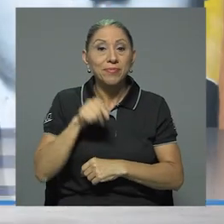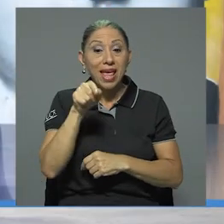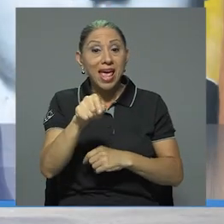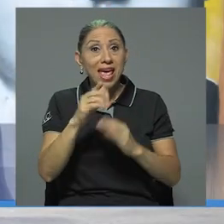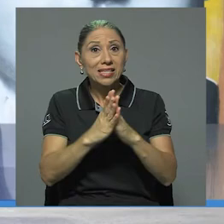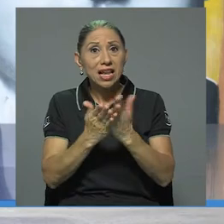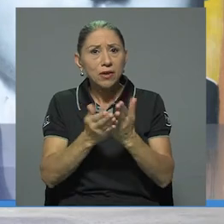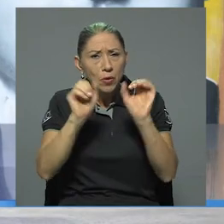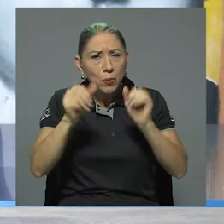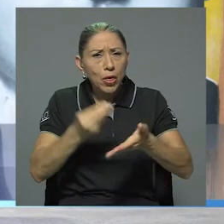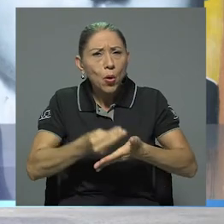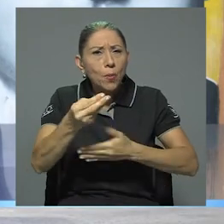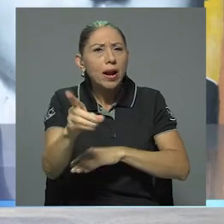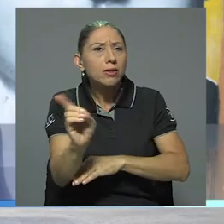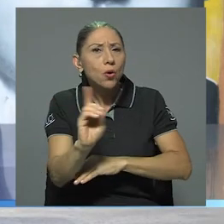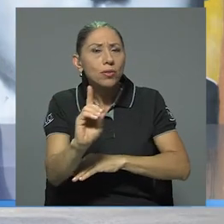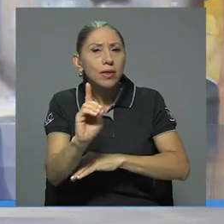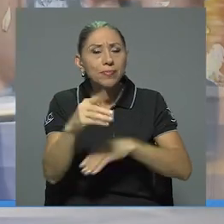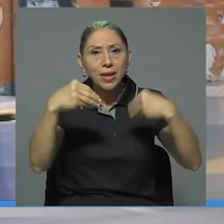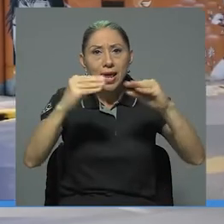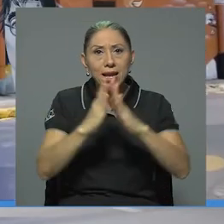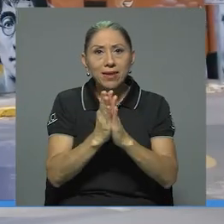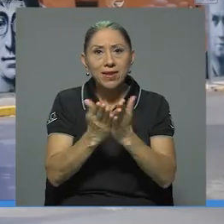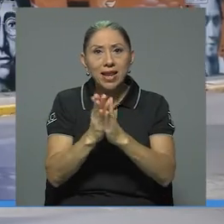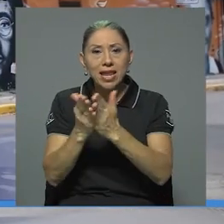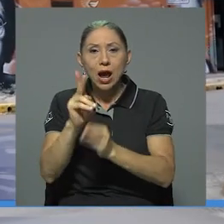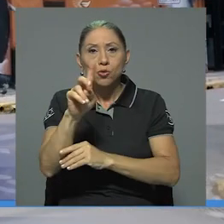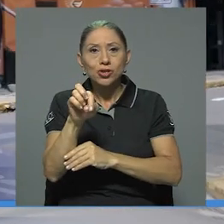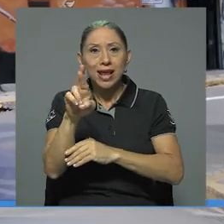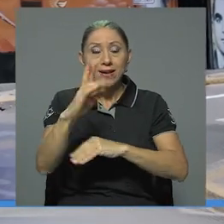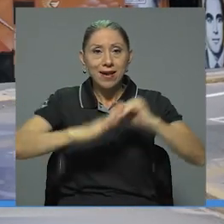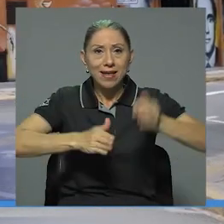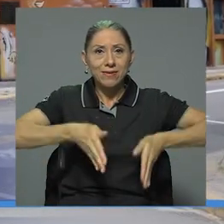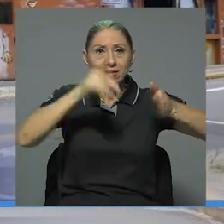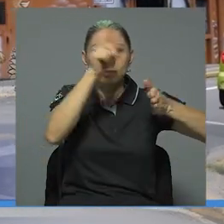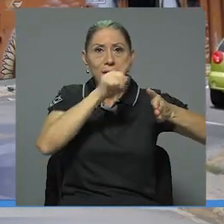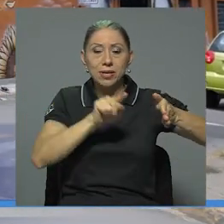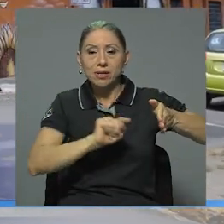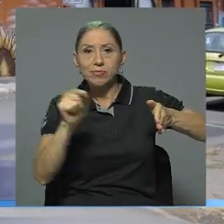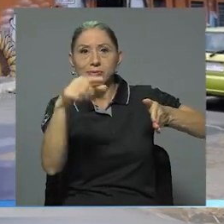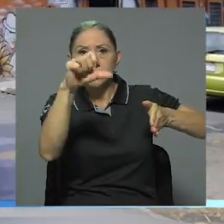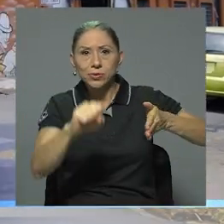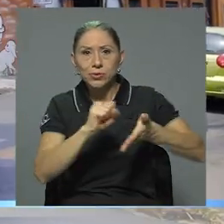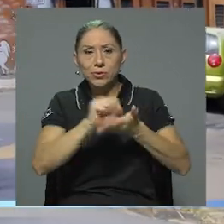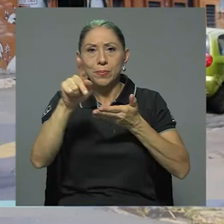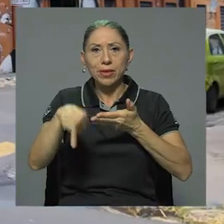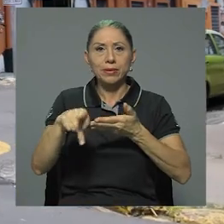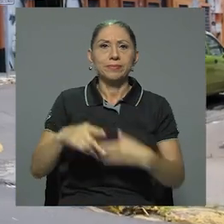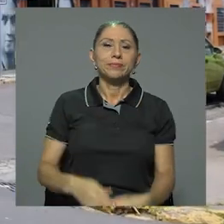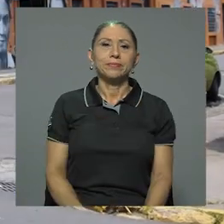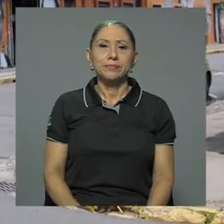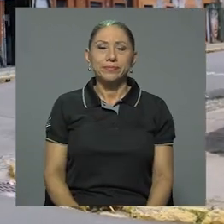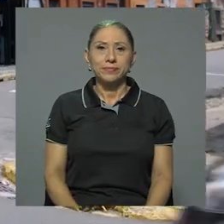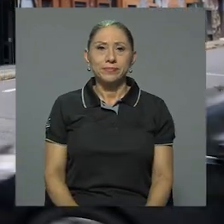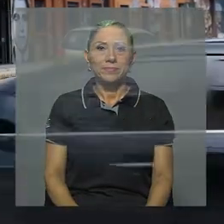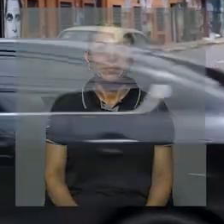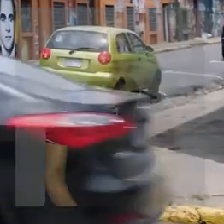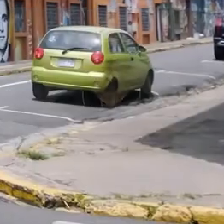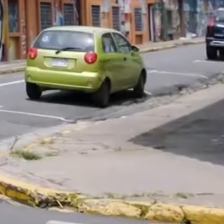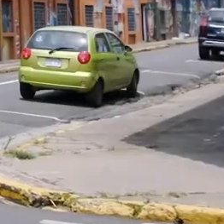libro está disponible en la librería UCR, ubicada al costado sur del edificio Zaprisa en San Pedro de Montes de Oca.